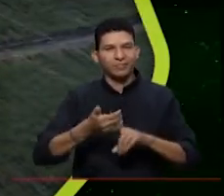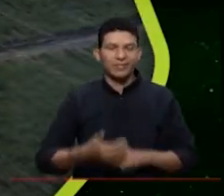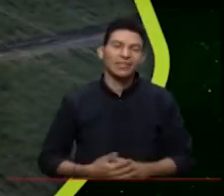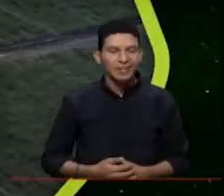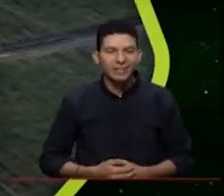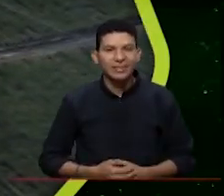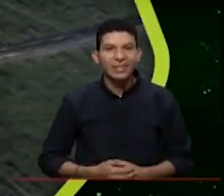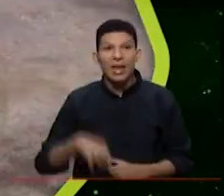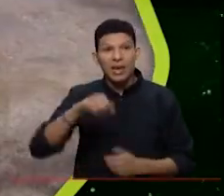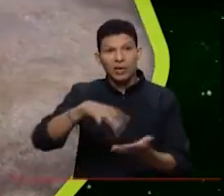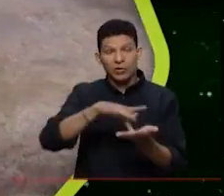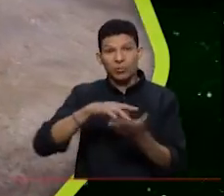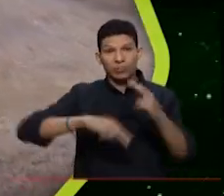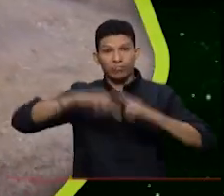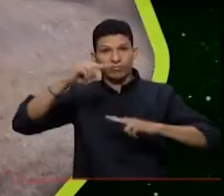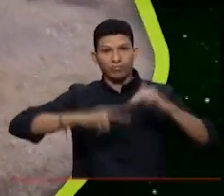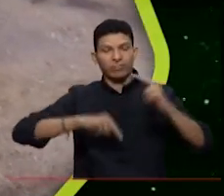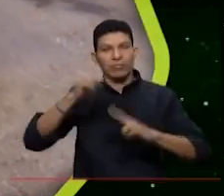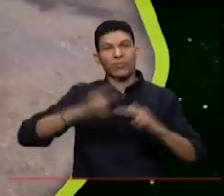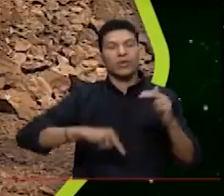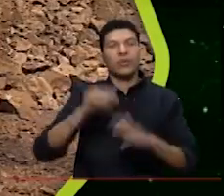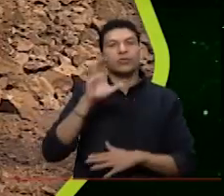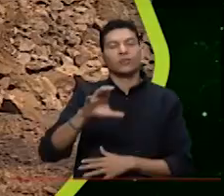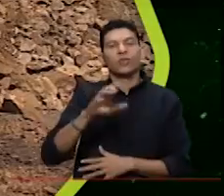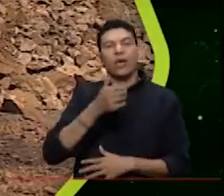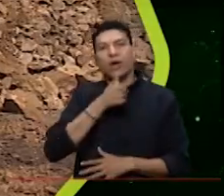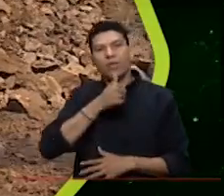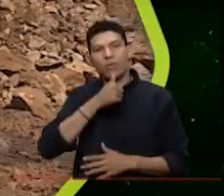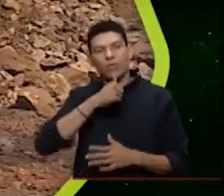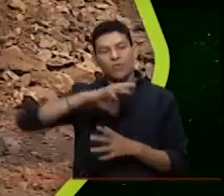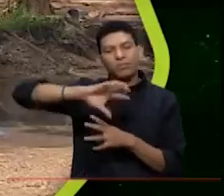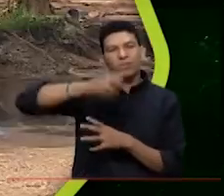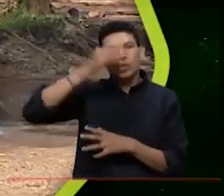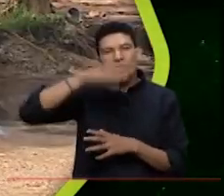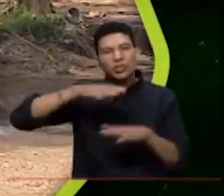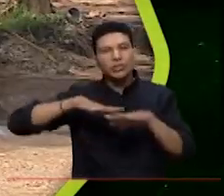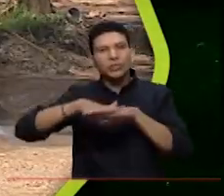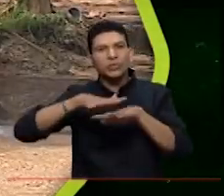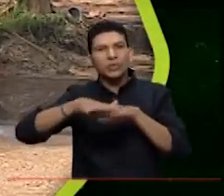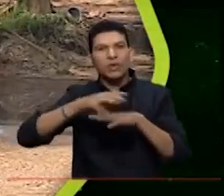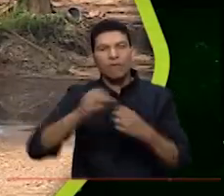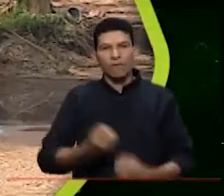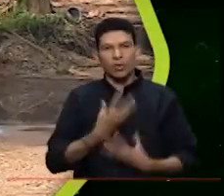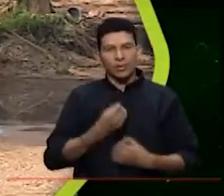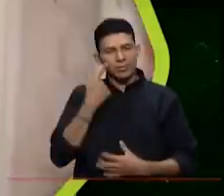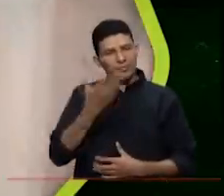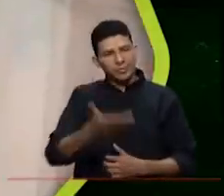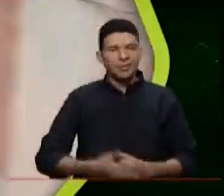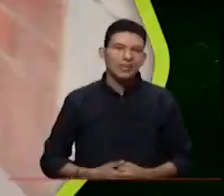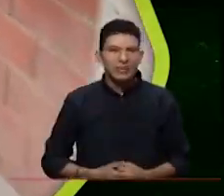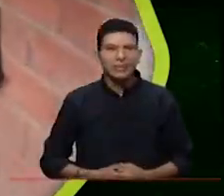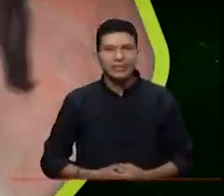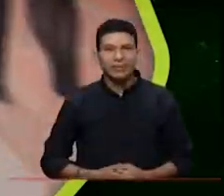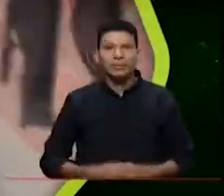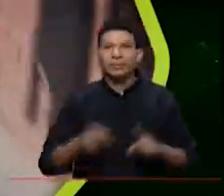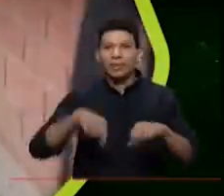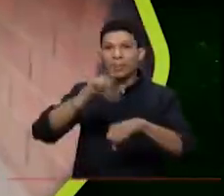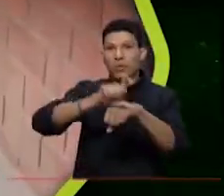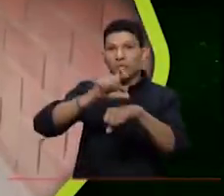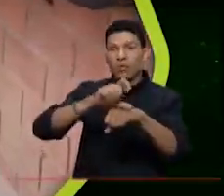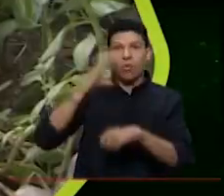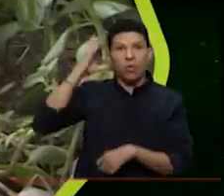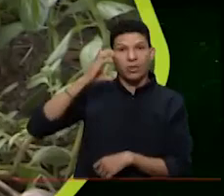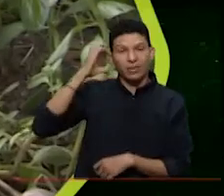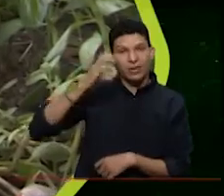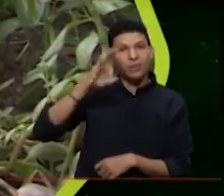Este es el sitio donde se está construyendo la planta de tratamiento de aguas residuales de Florida. Les contamos cómo va la obra. En este colegio de Cartago